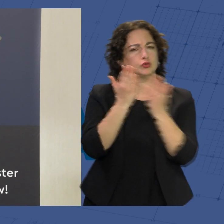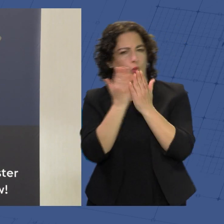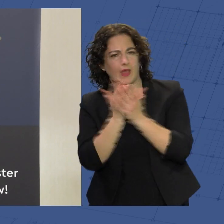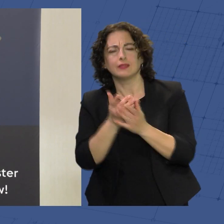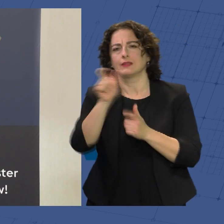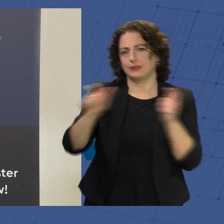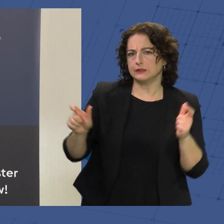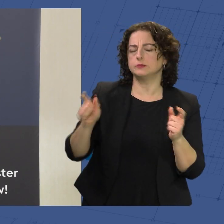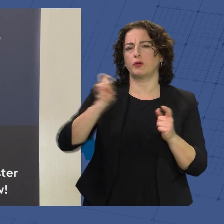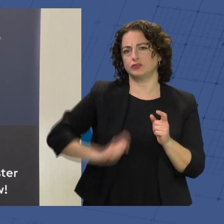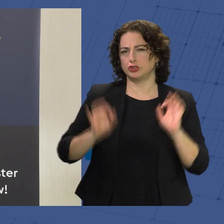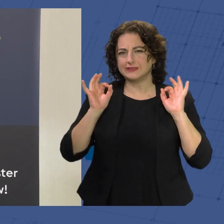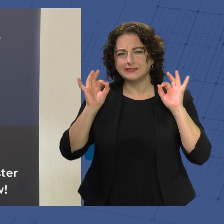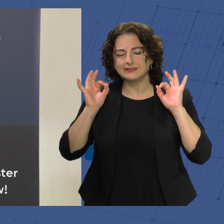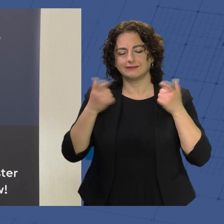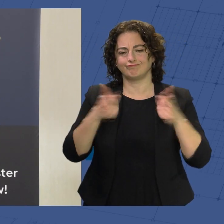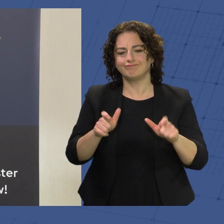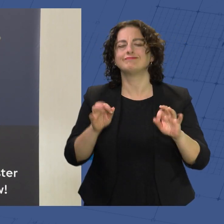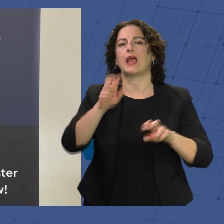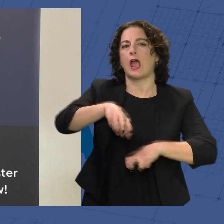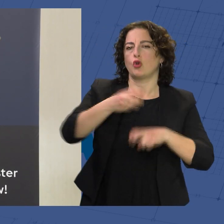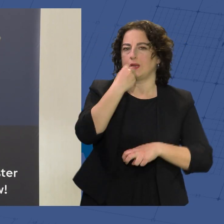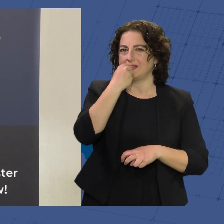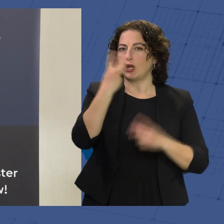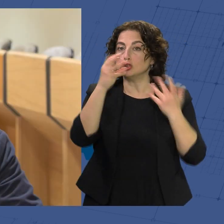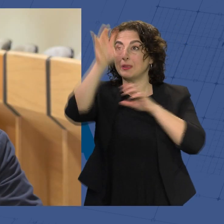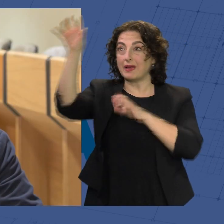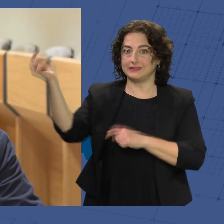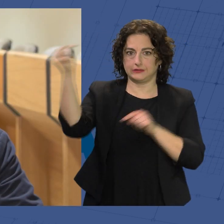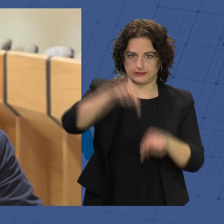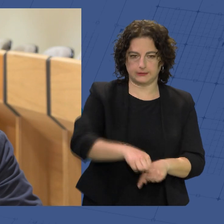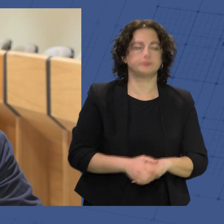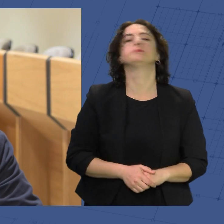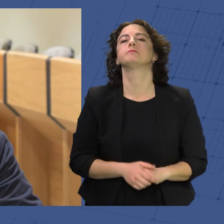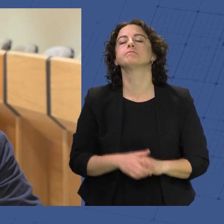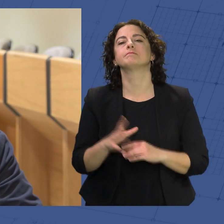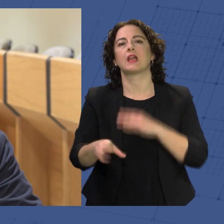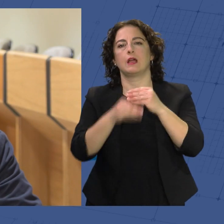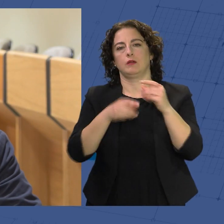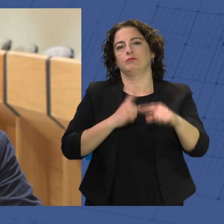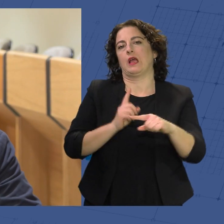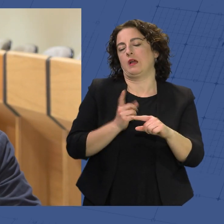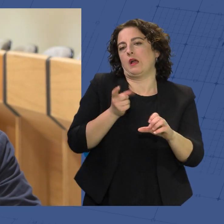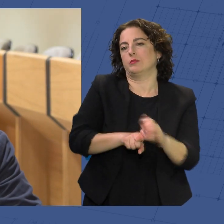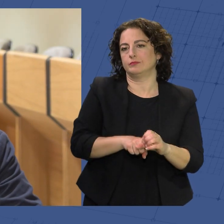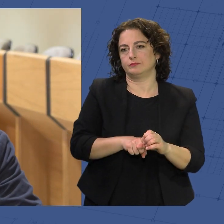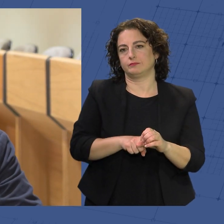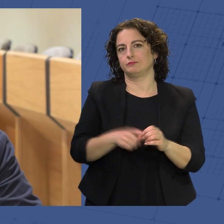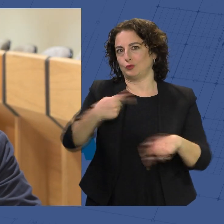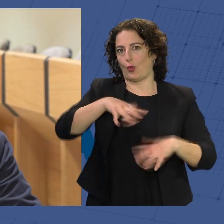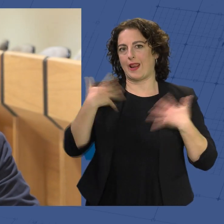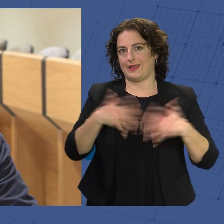y profesionales del sector agroalimentario de 80 países. Y al que se han sumado, para alegría de todos,